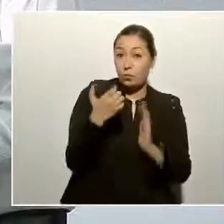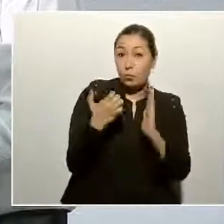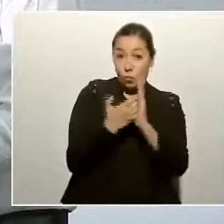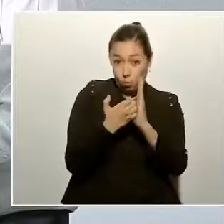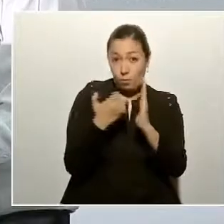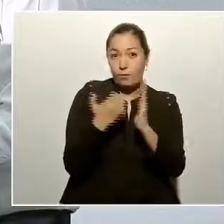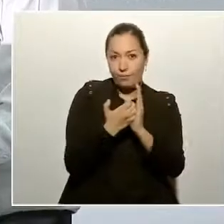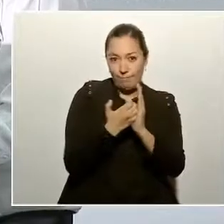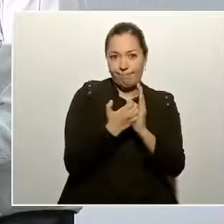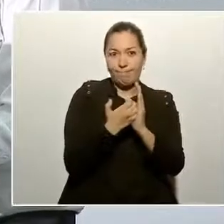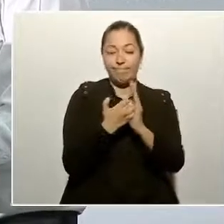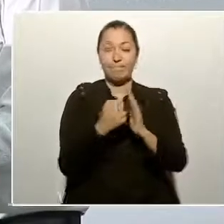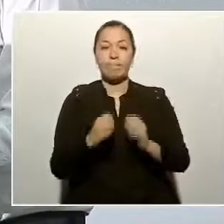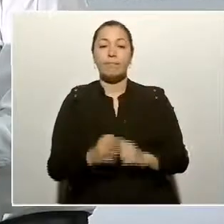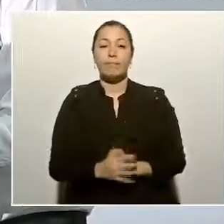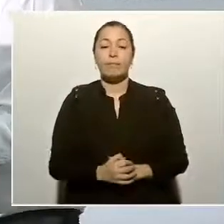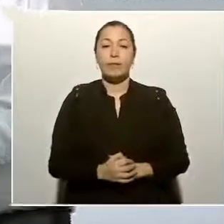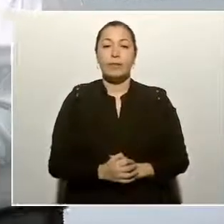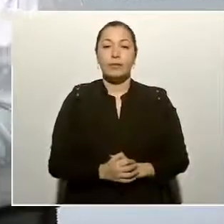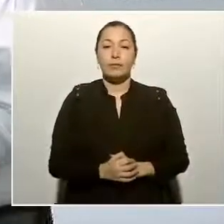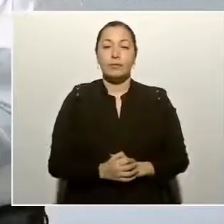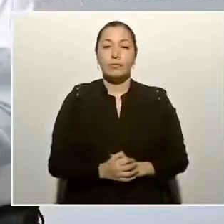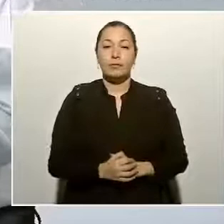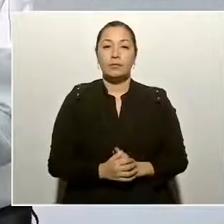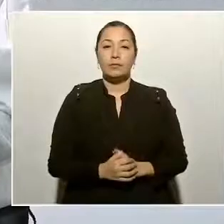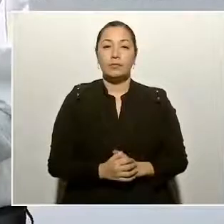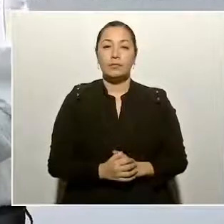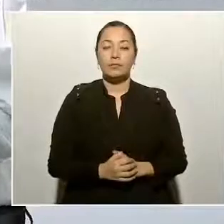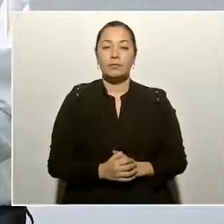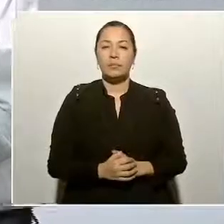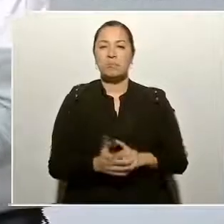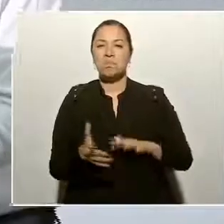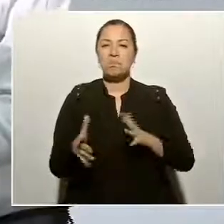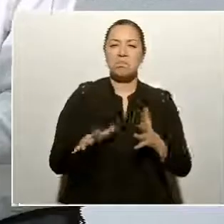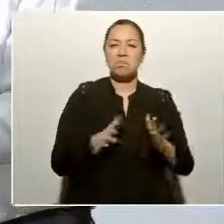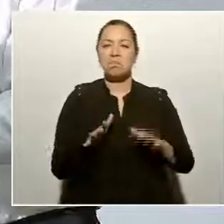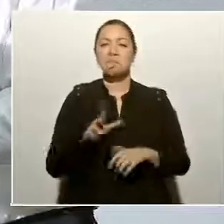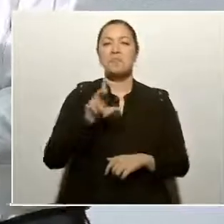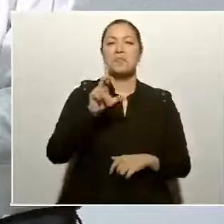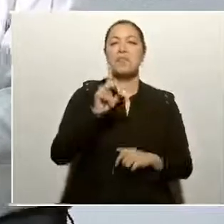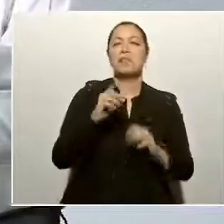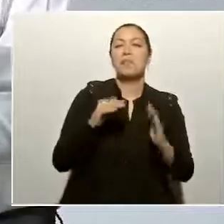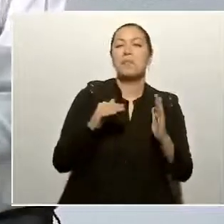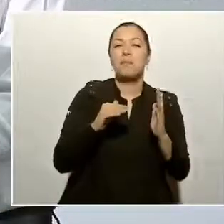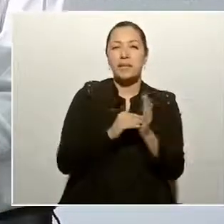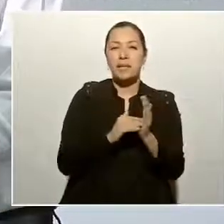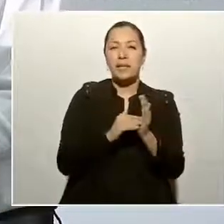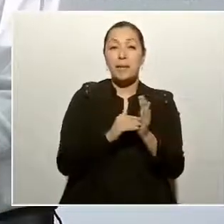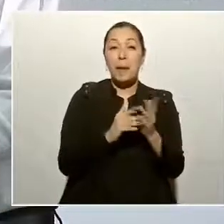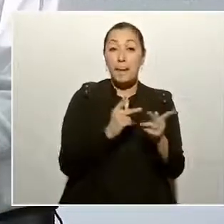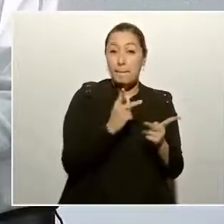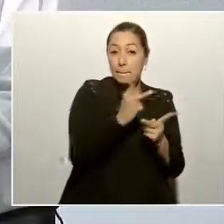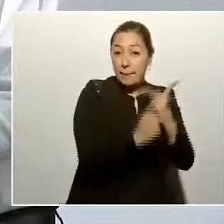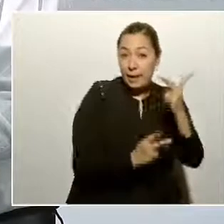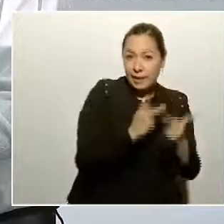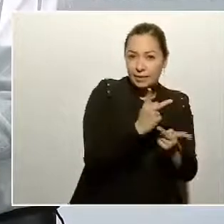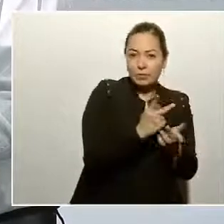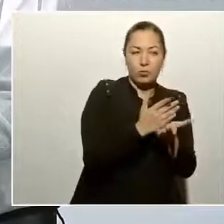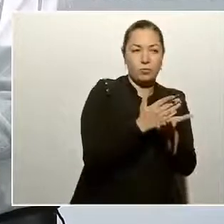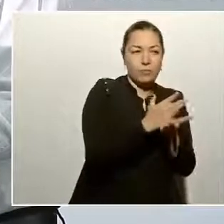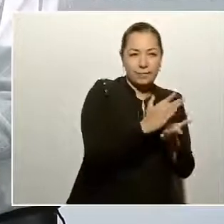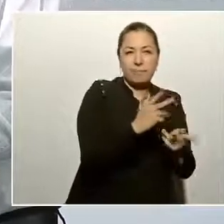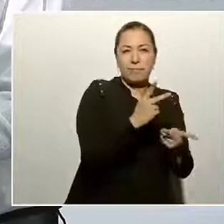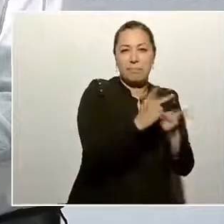cerca de 30 mil créditos para